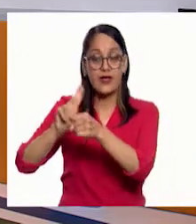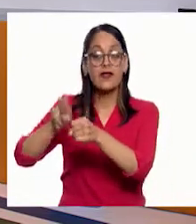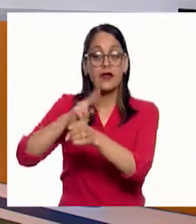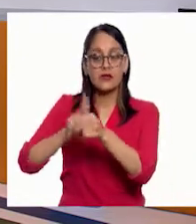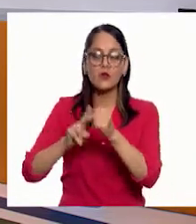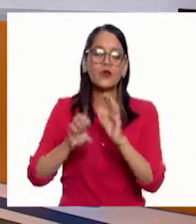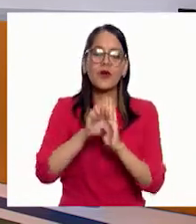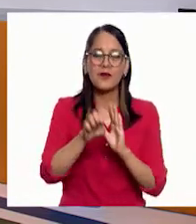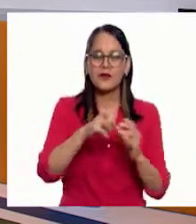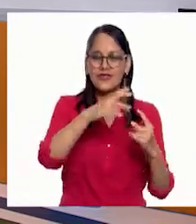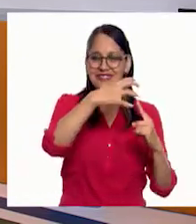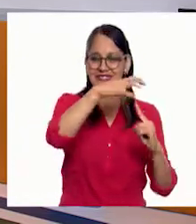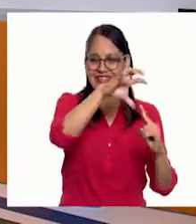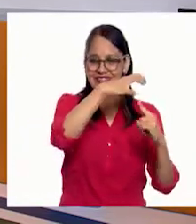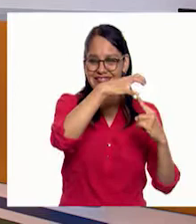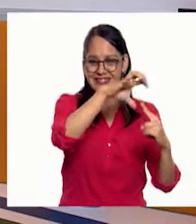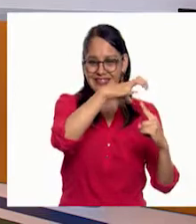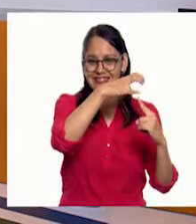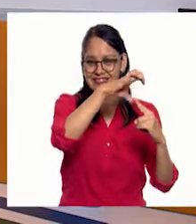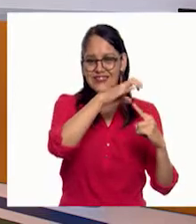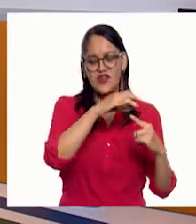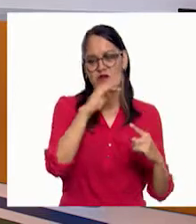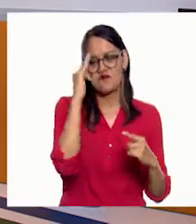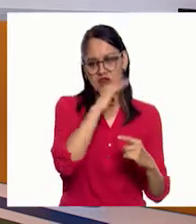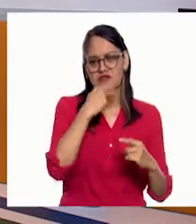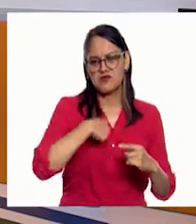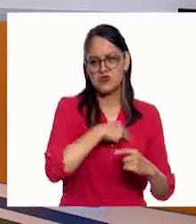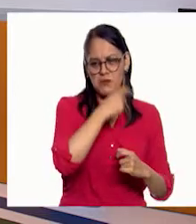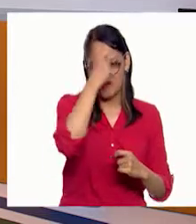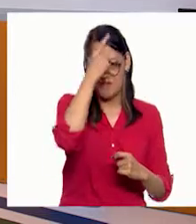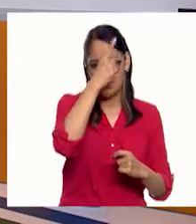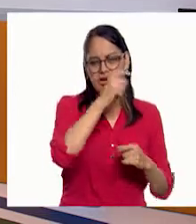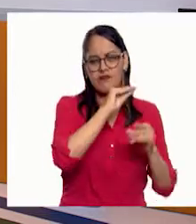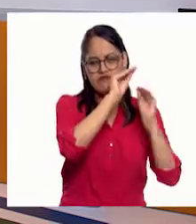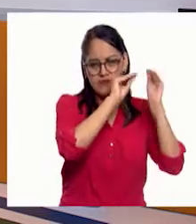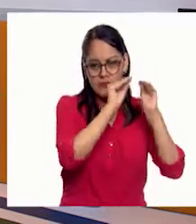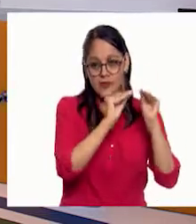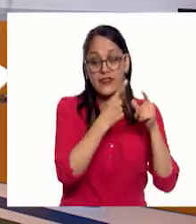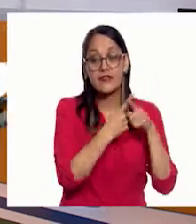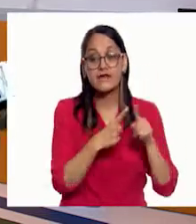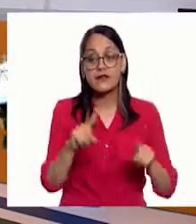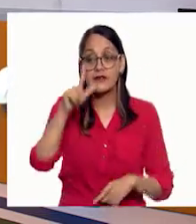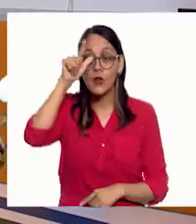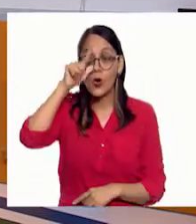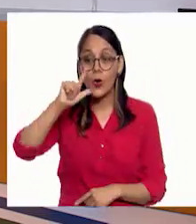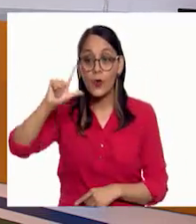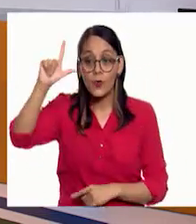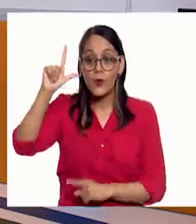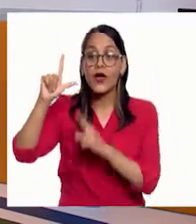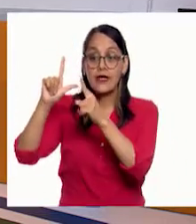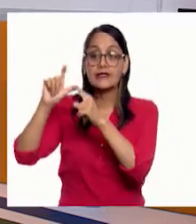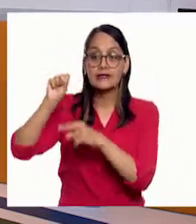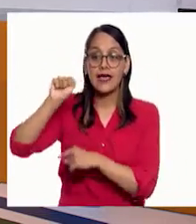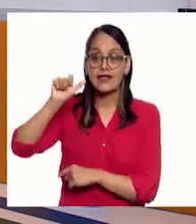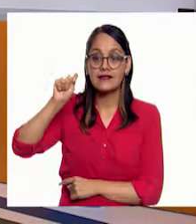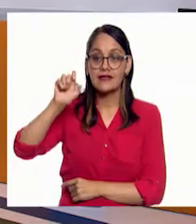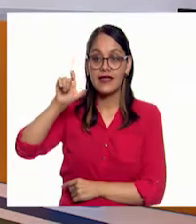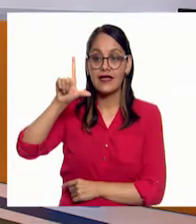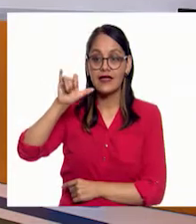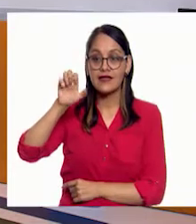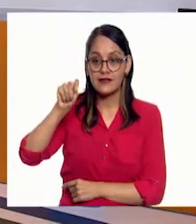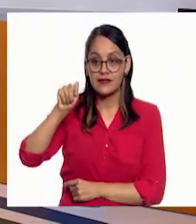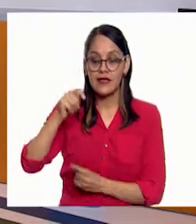comunicación, el Voyager, que es una sonda. Pero es un satélite natural. Y la Tierra solo cuenta con uno.